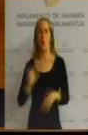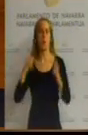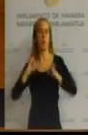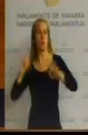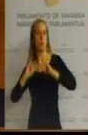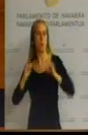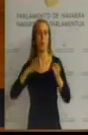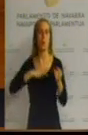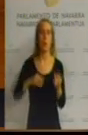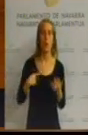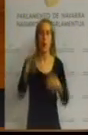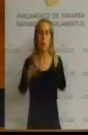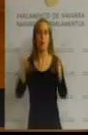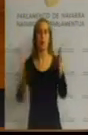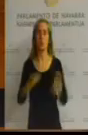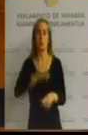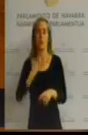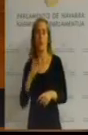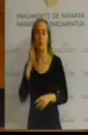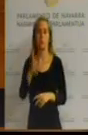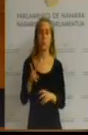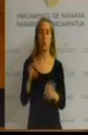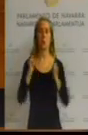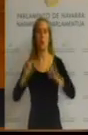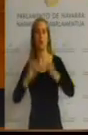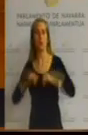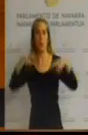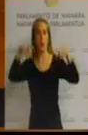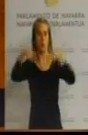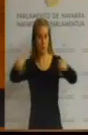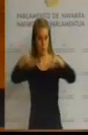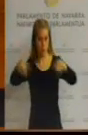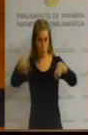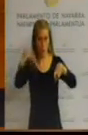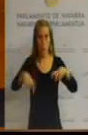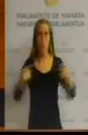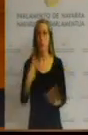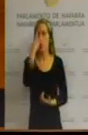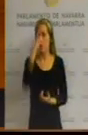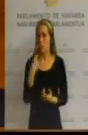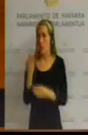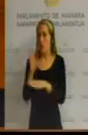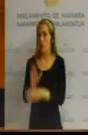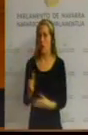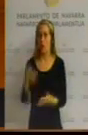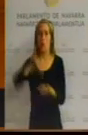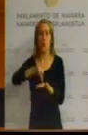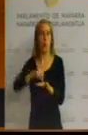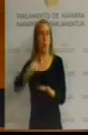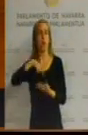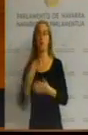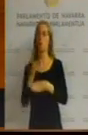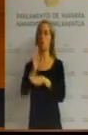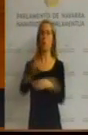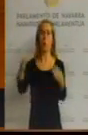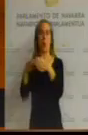o por los aficionados que acuden a disfrutar del fútbol sala o por la imagen que como ciudad damos a